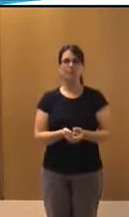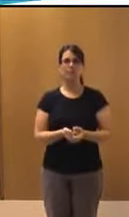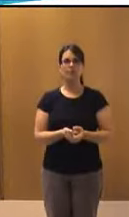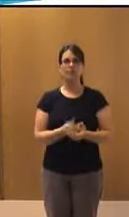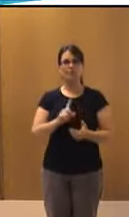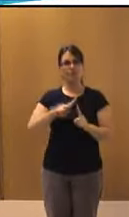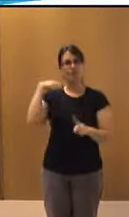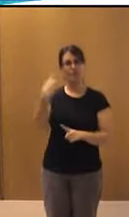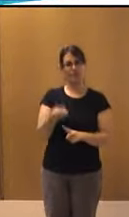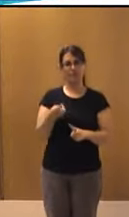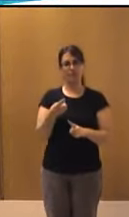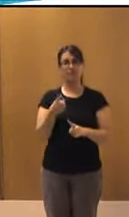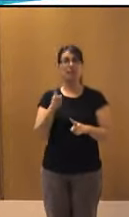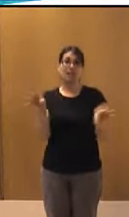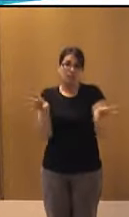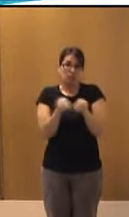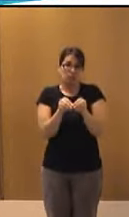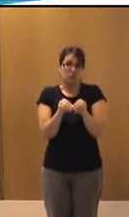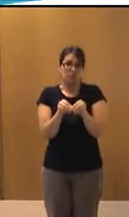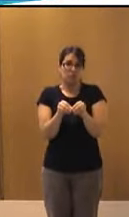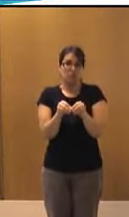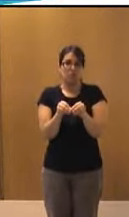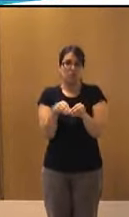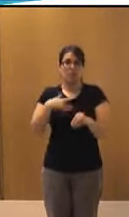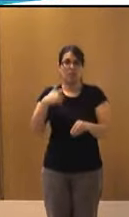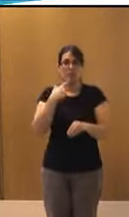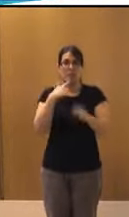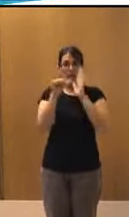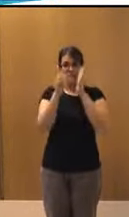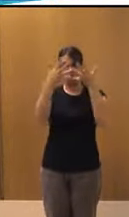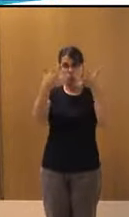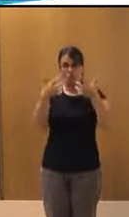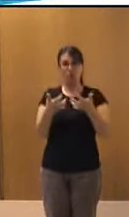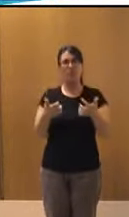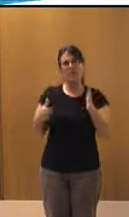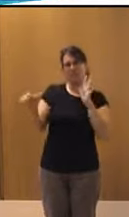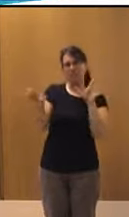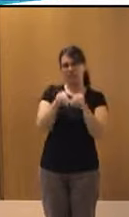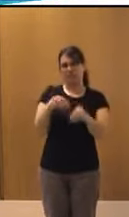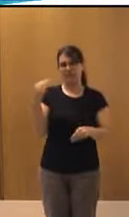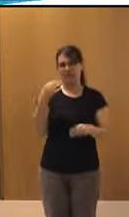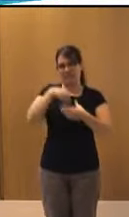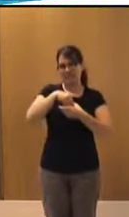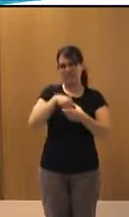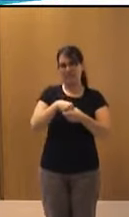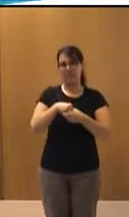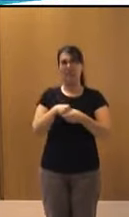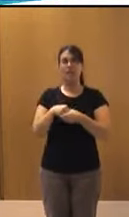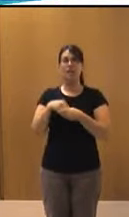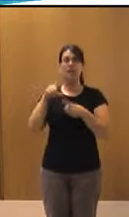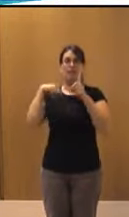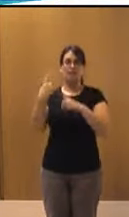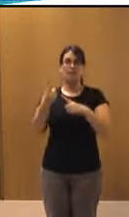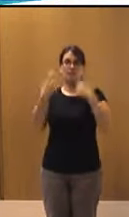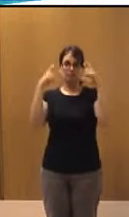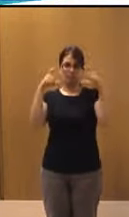Luego, un pequeño resumen de en qué consiste este artículo y, finalmente, bueno, ahí en medio iría, lógicamente, el